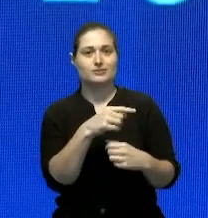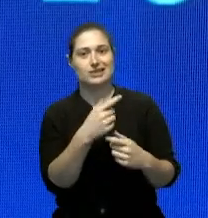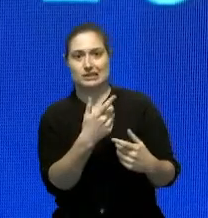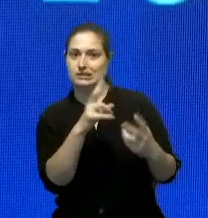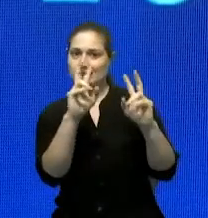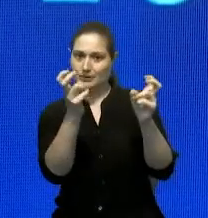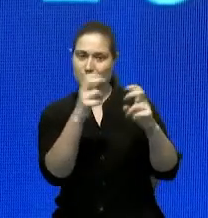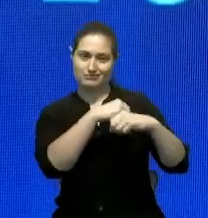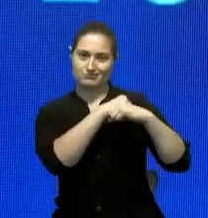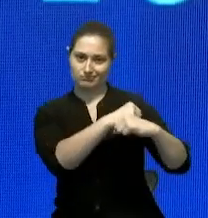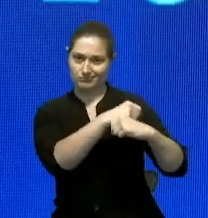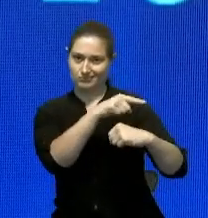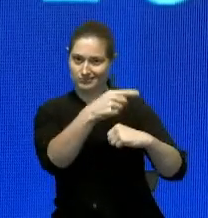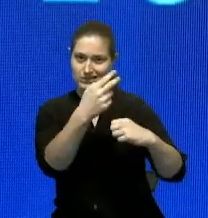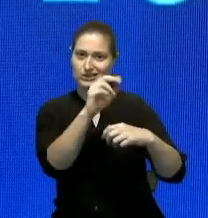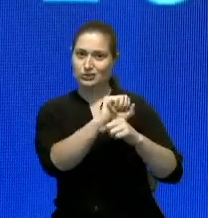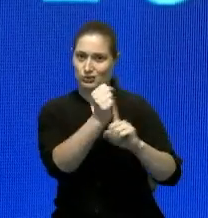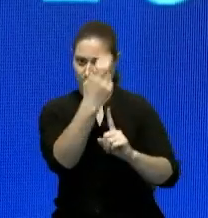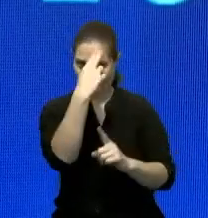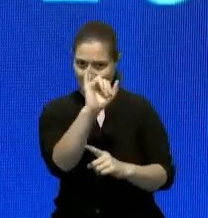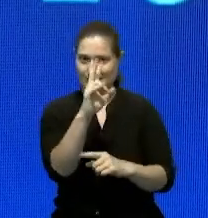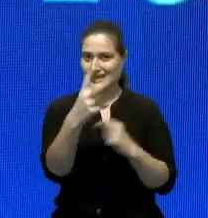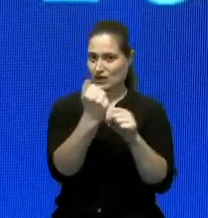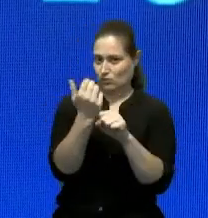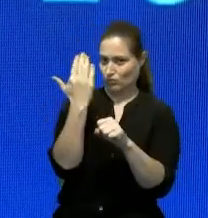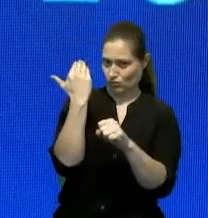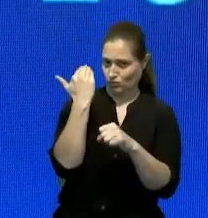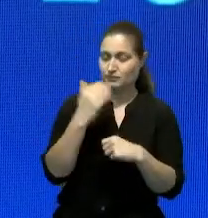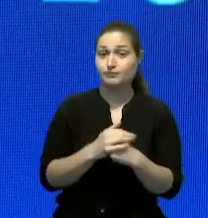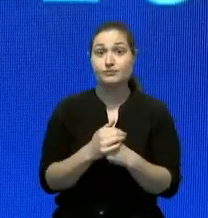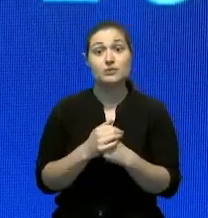hace tres años. Después logramos el año pasado